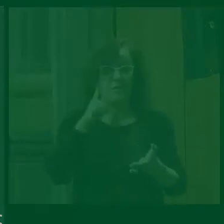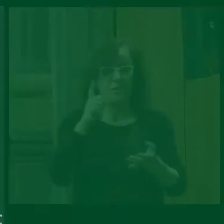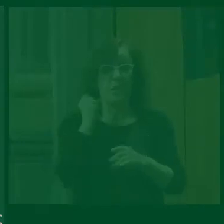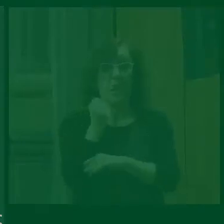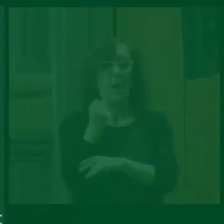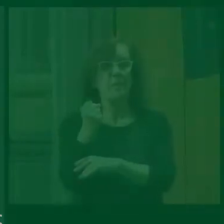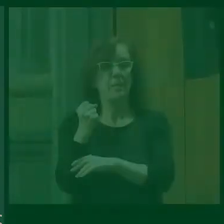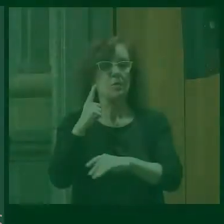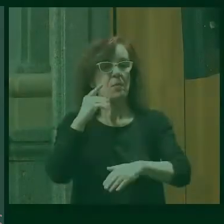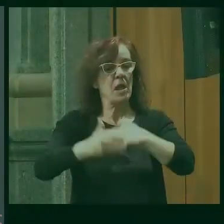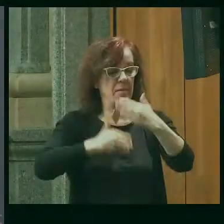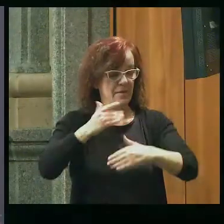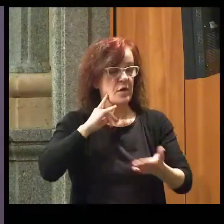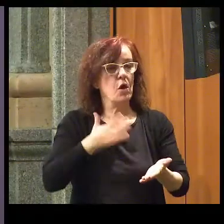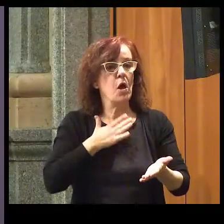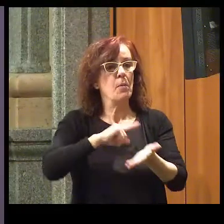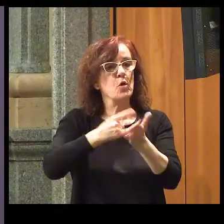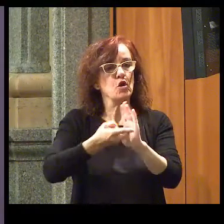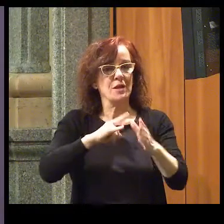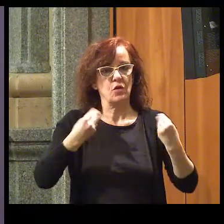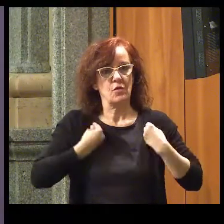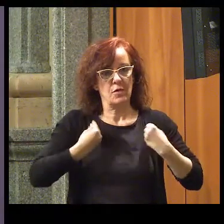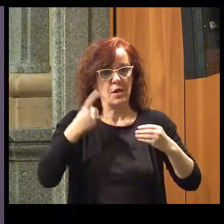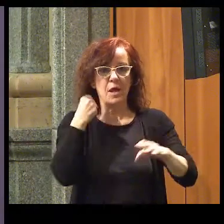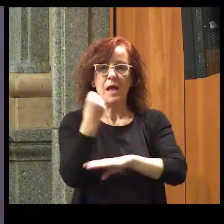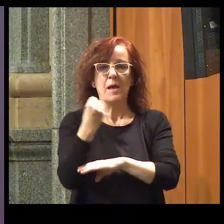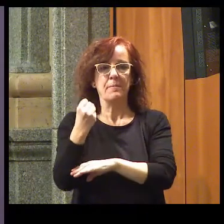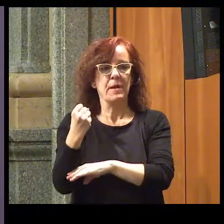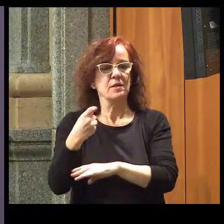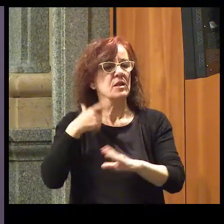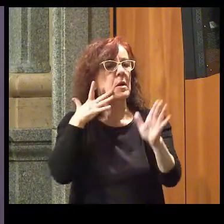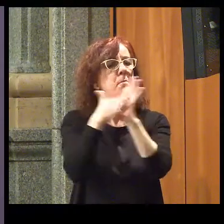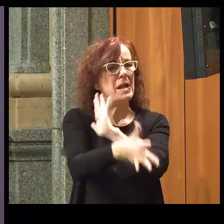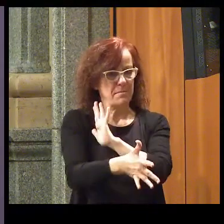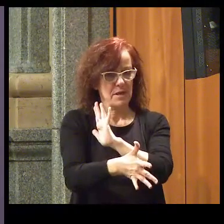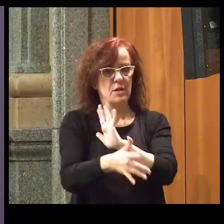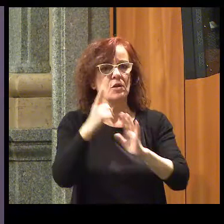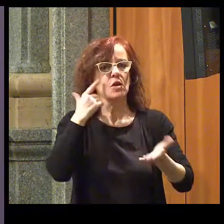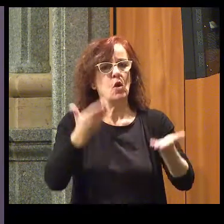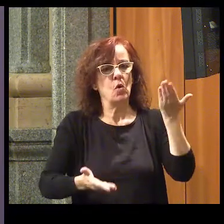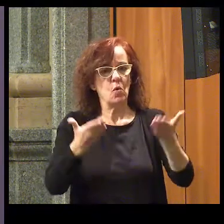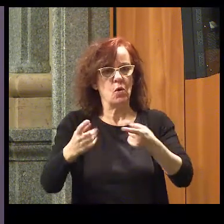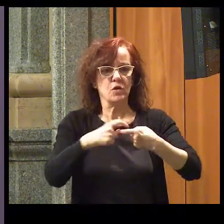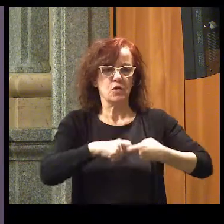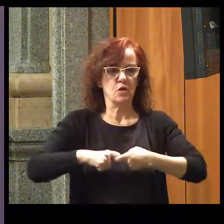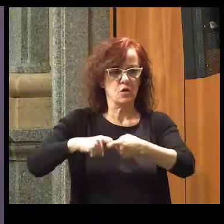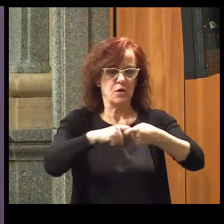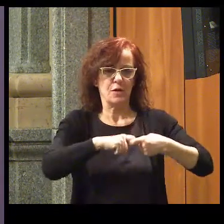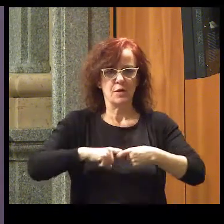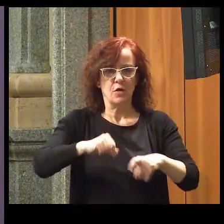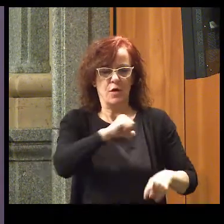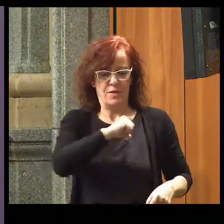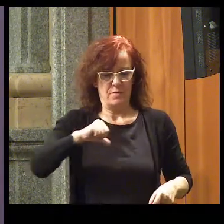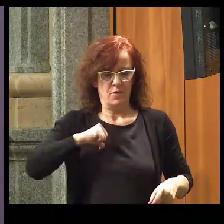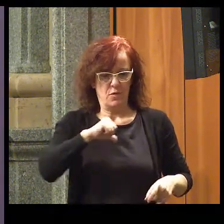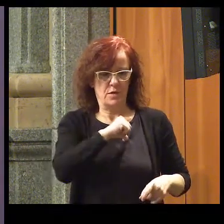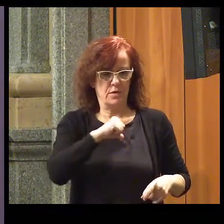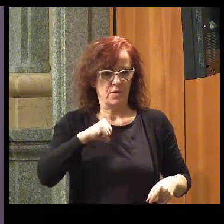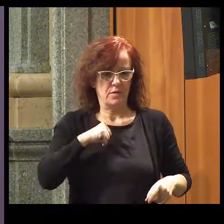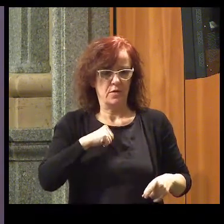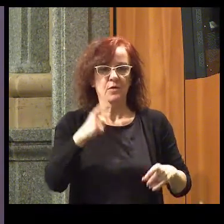apoyos para avanzar en nuestros proyectos de vida. Los apoyos deben de ser permanentes, justos, solidarios e individualizados.